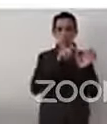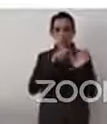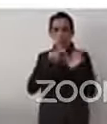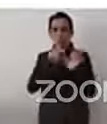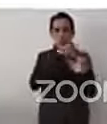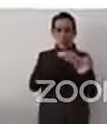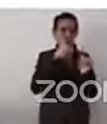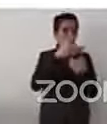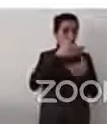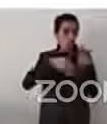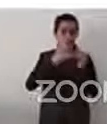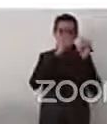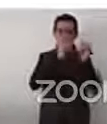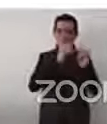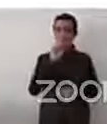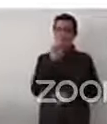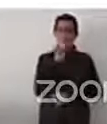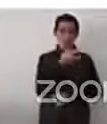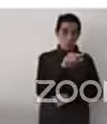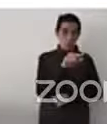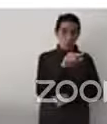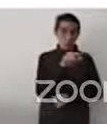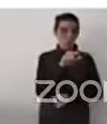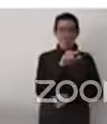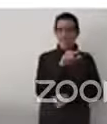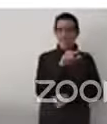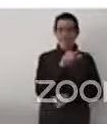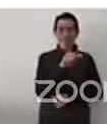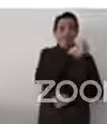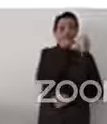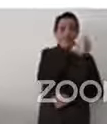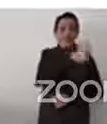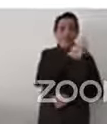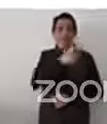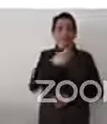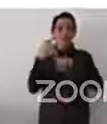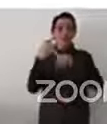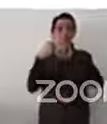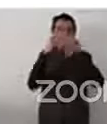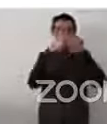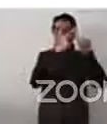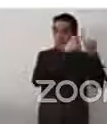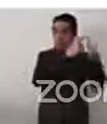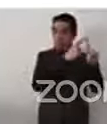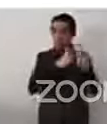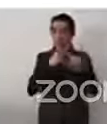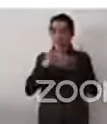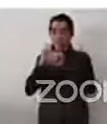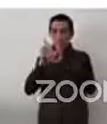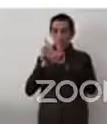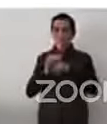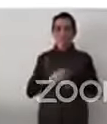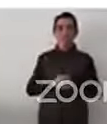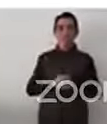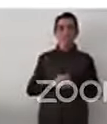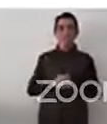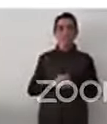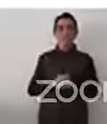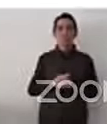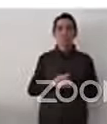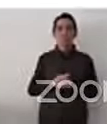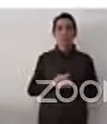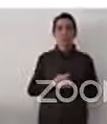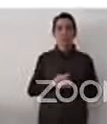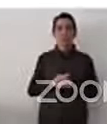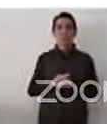Nosotros somos un cúmulo de identidades. Entonces, por ejemplo, cuando hablamos de interseccionalidad,